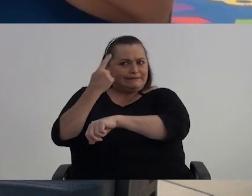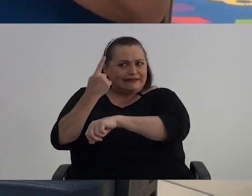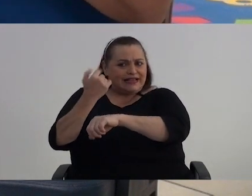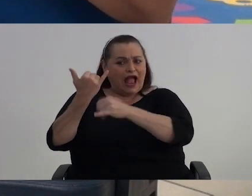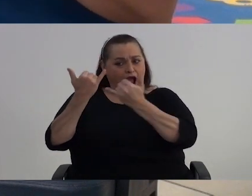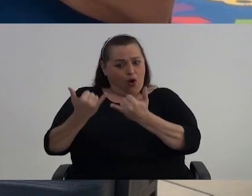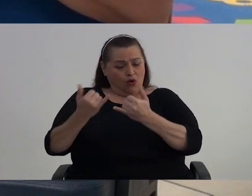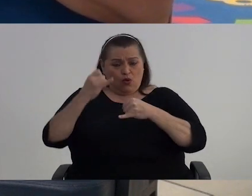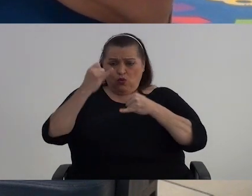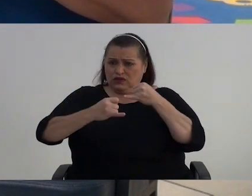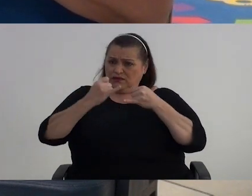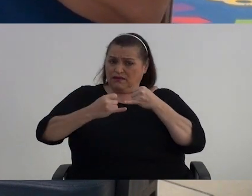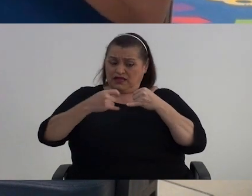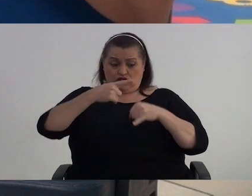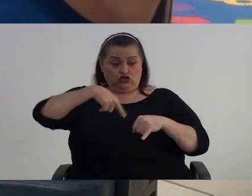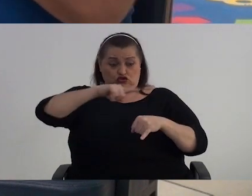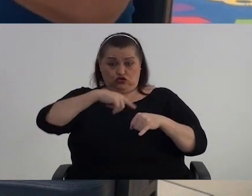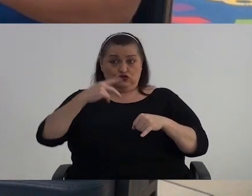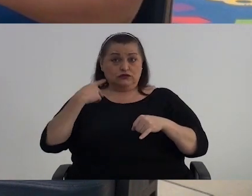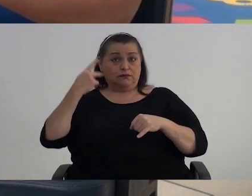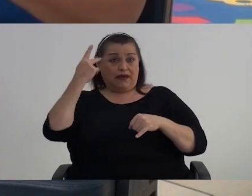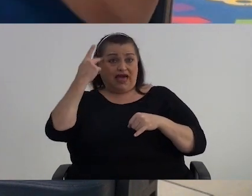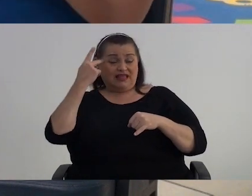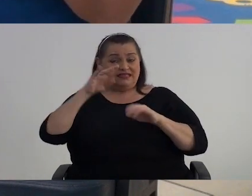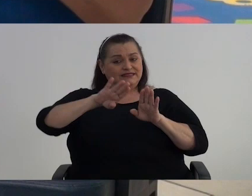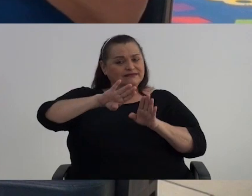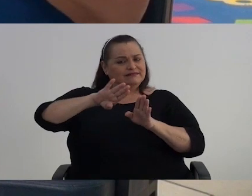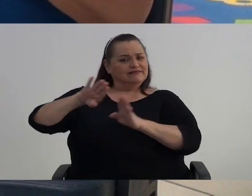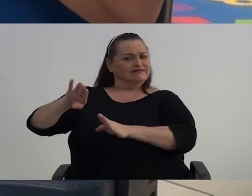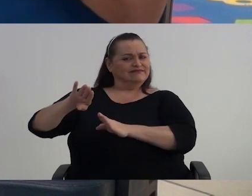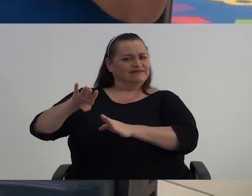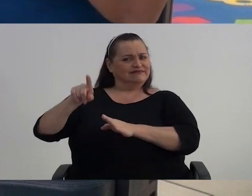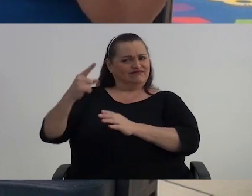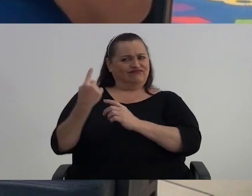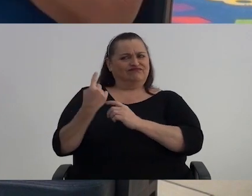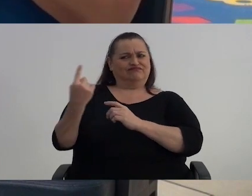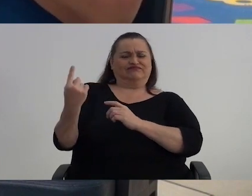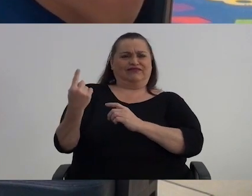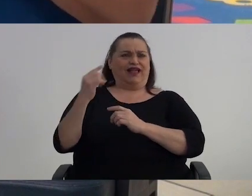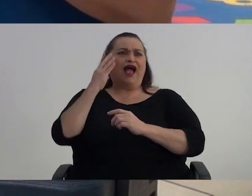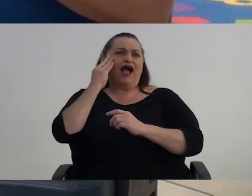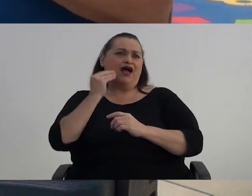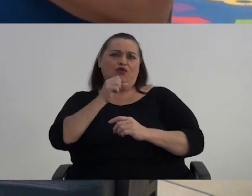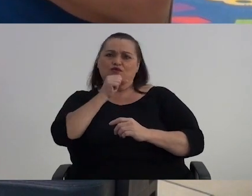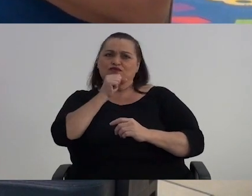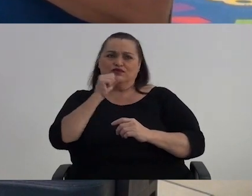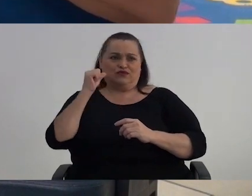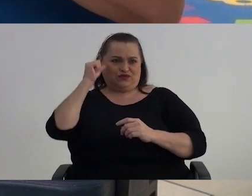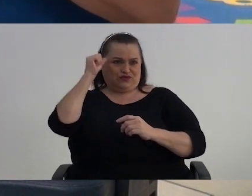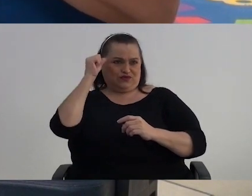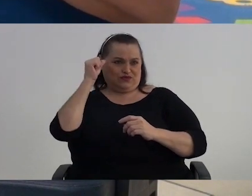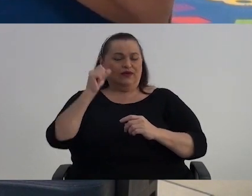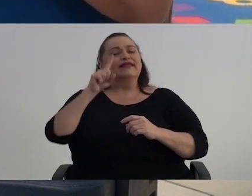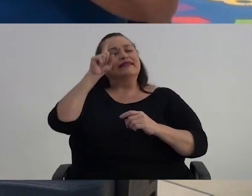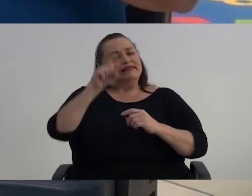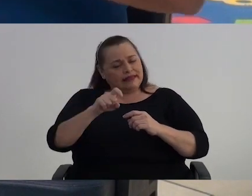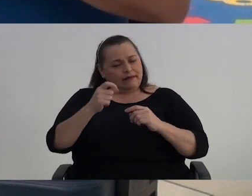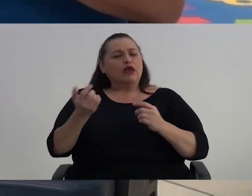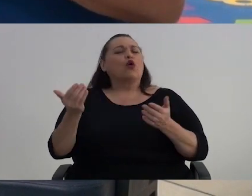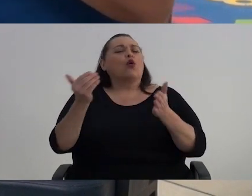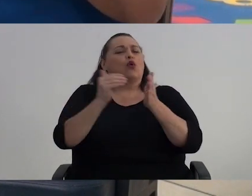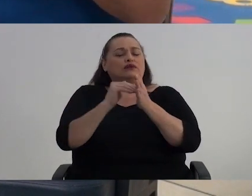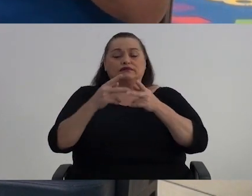ahí, y ahora últimamente Nosotros hemos dejado por fuera del juego familiar O de la dinámica familiar A los adultos mayores De volver a